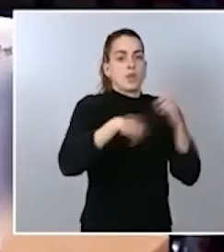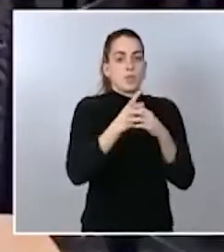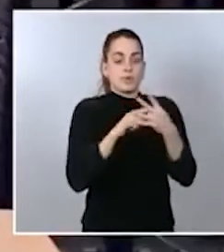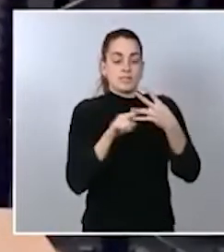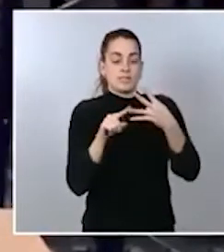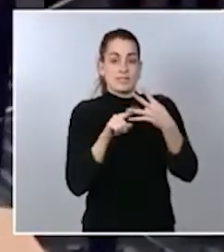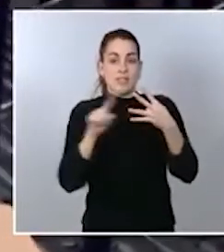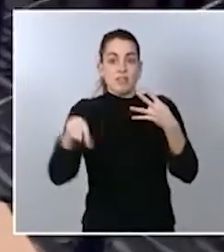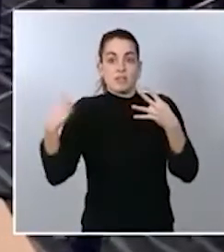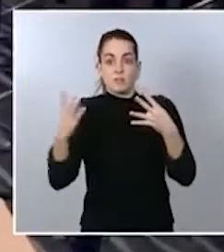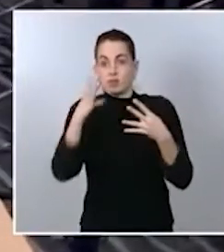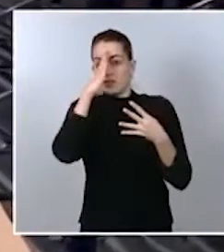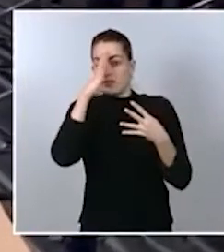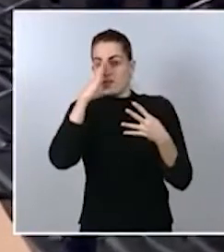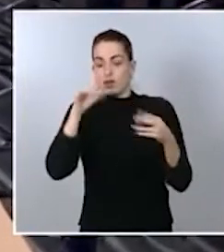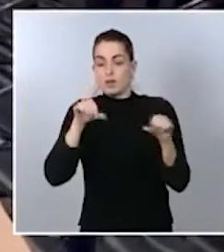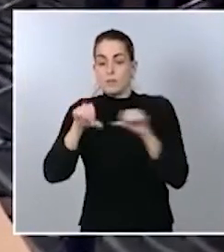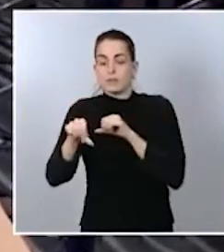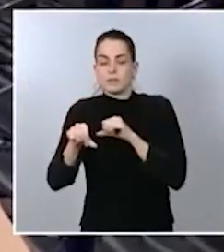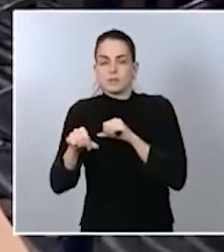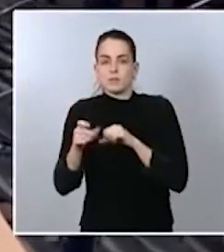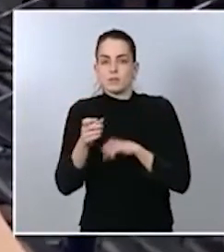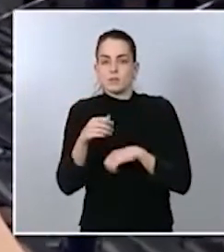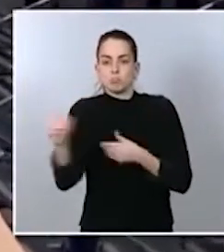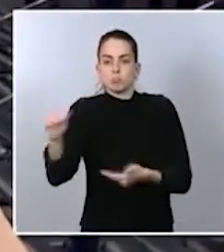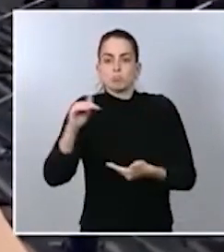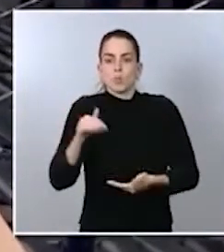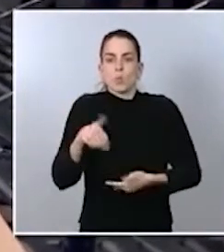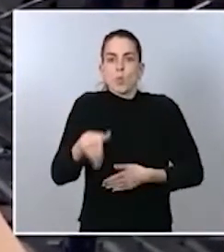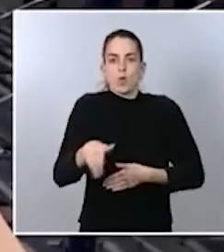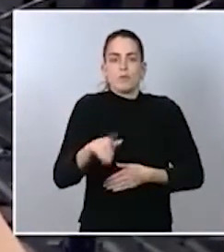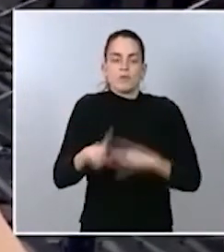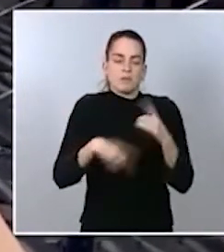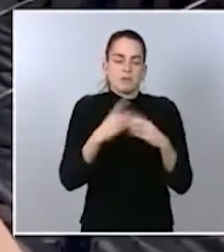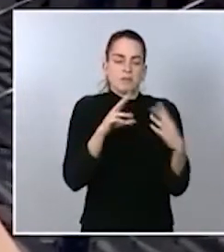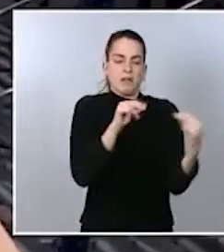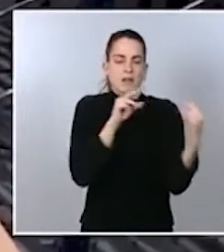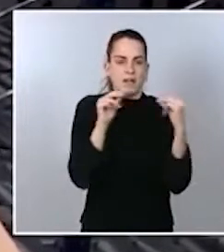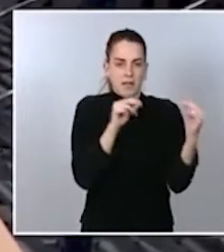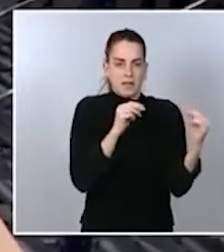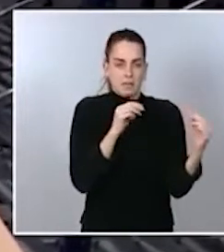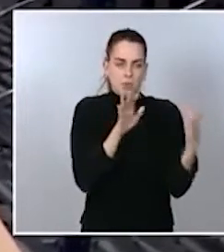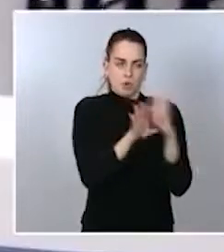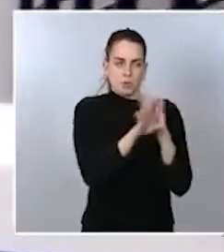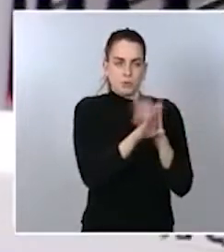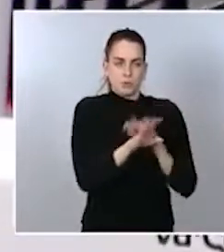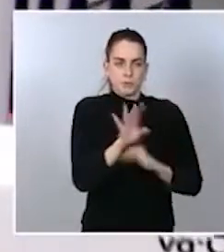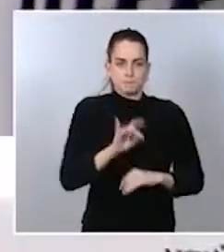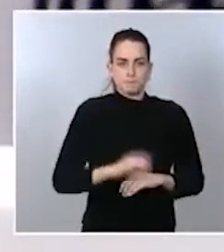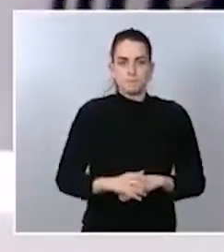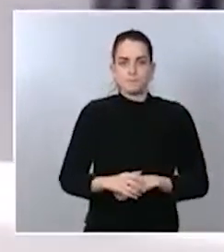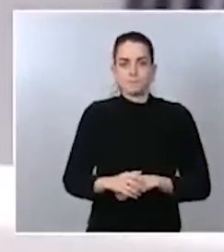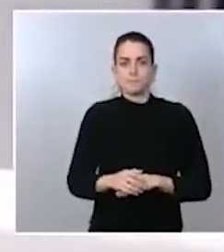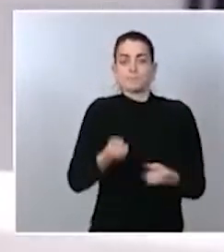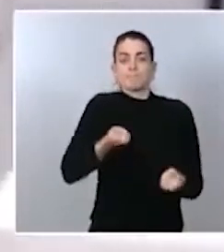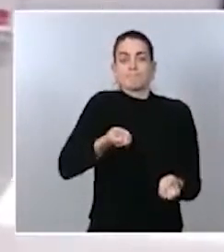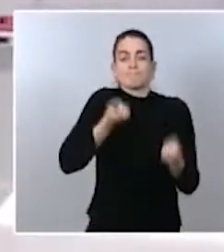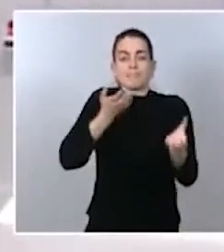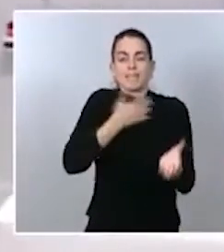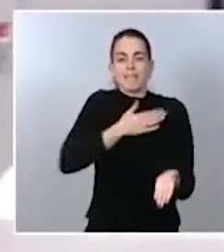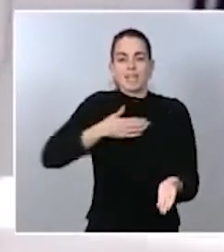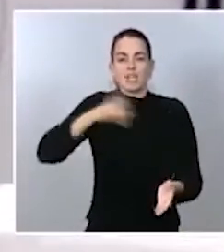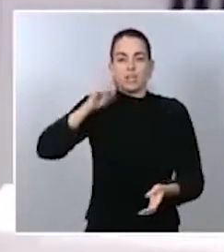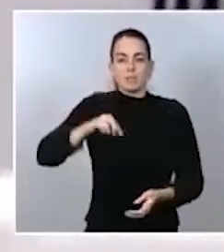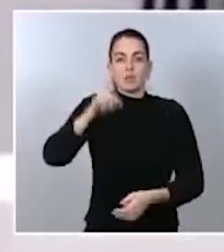unas 600.000 dosis hasta la tercera semana de febrero. Quiero también comunicarles que hoy ha